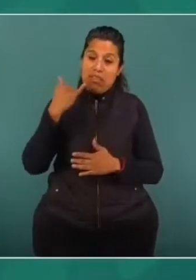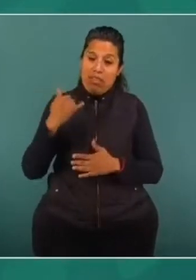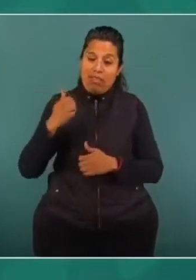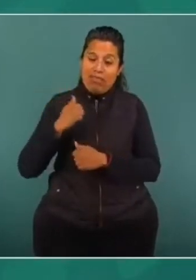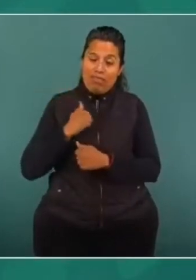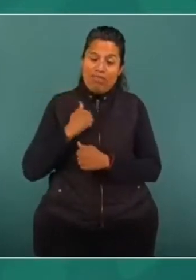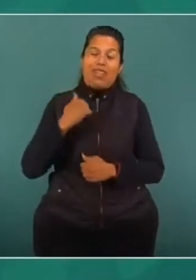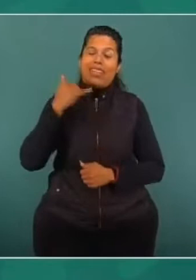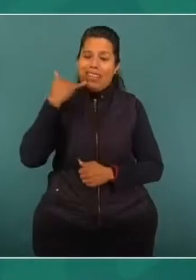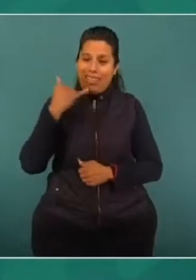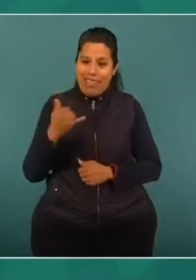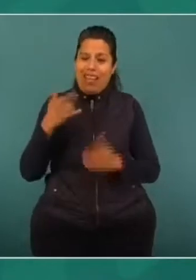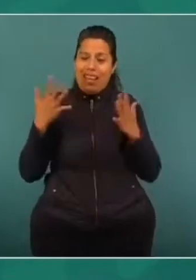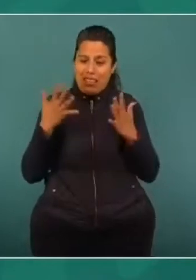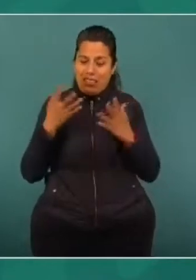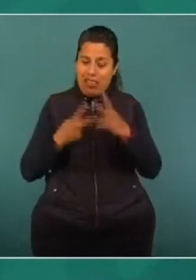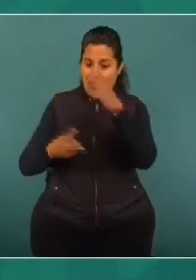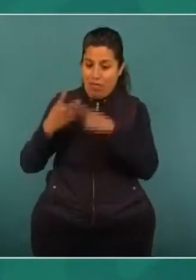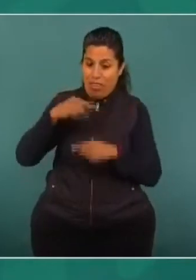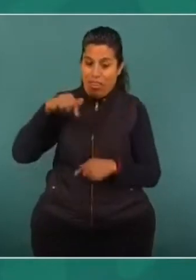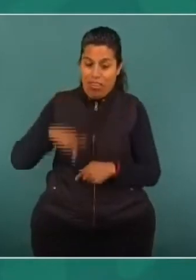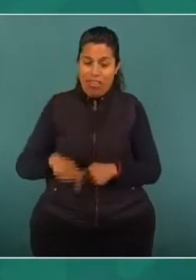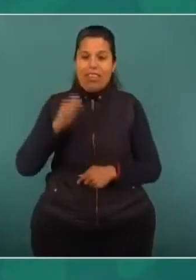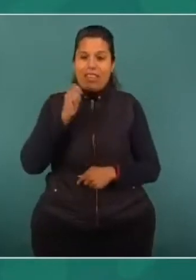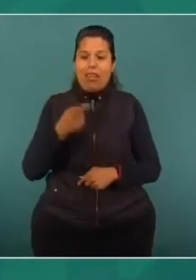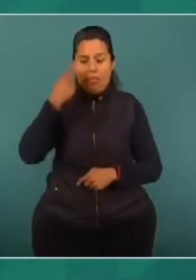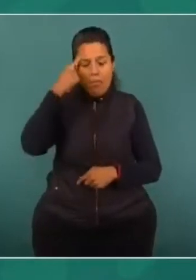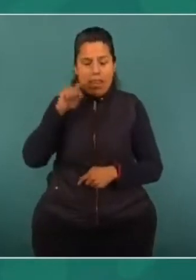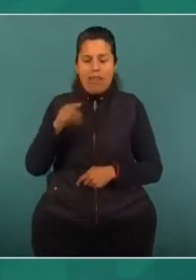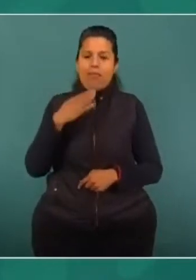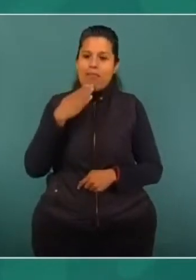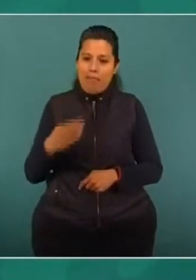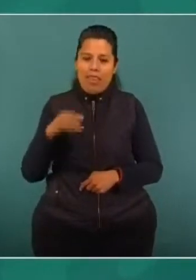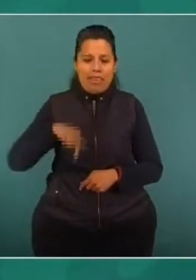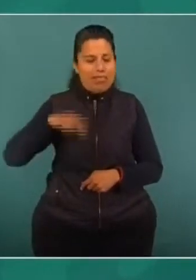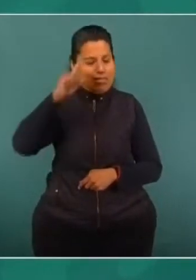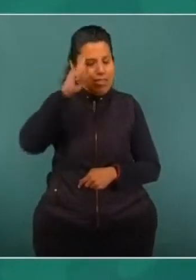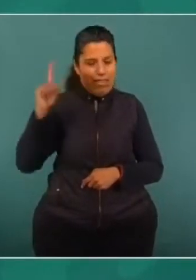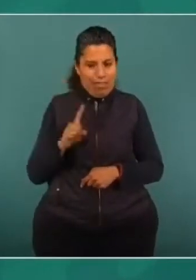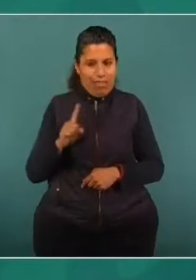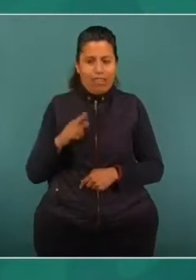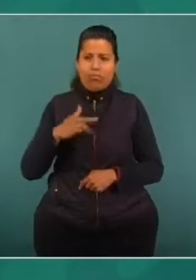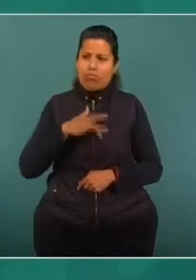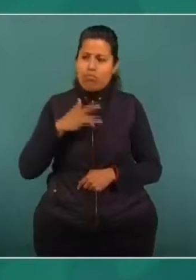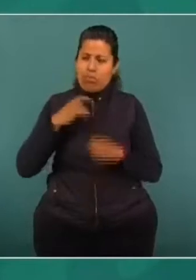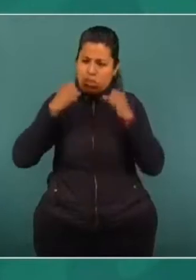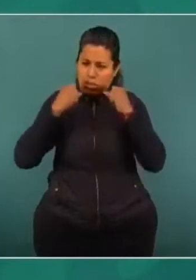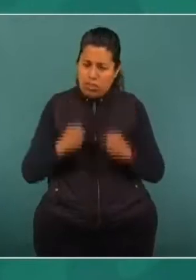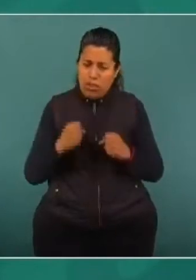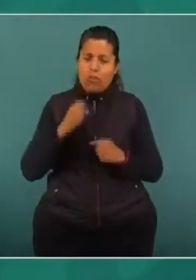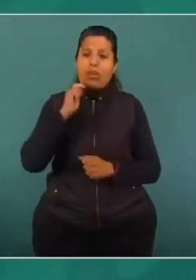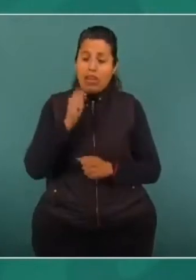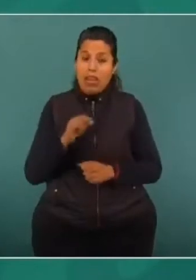Nacional realizan en nuestro territorio por el bien de los zacatecanos. Seguro estoy de que los resultados